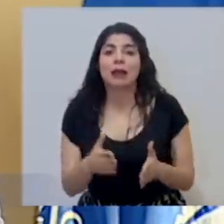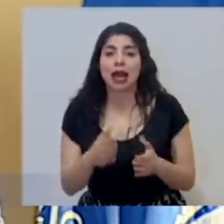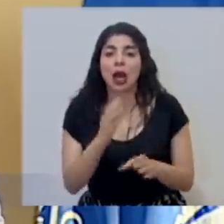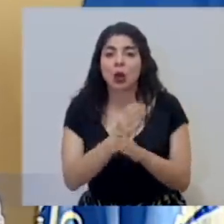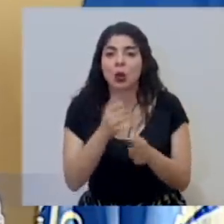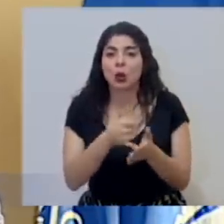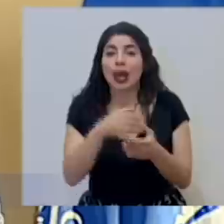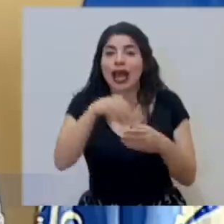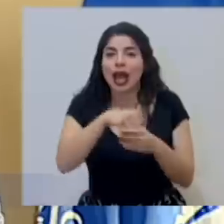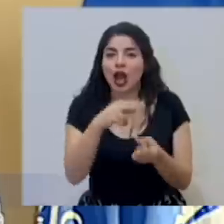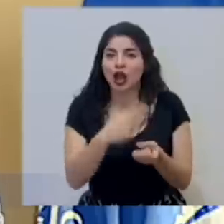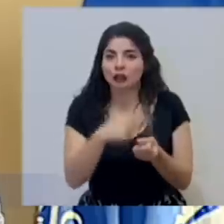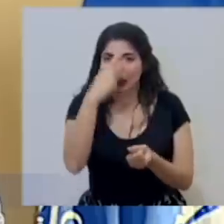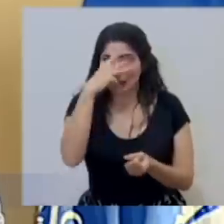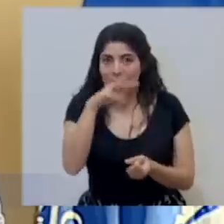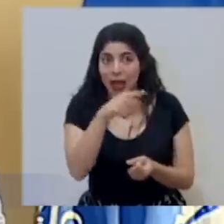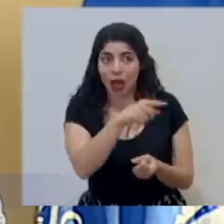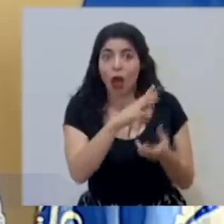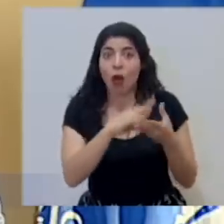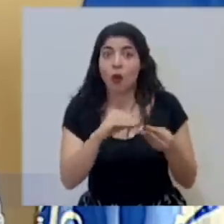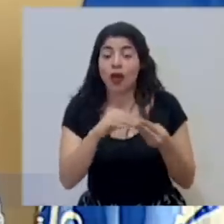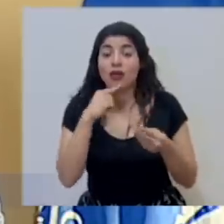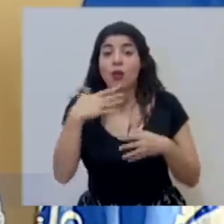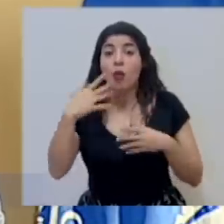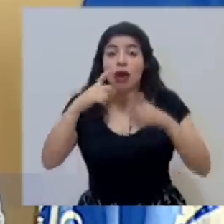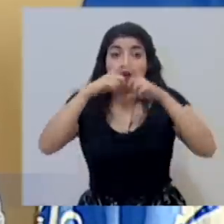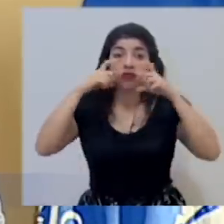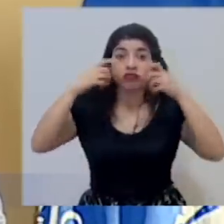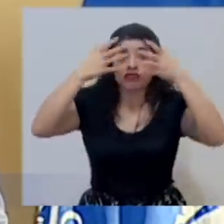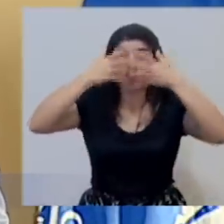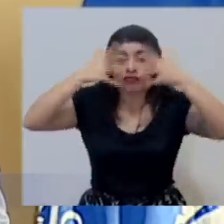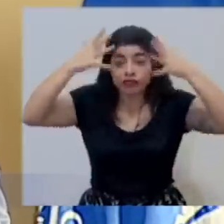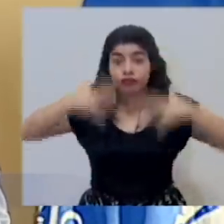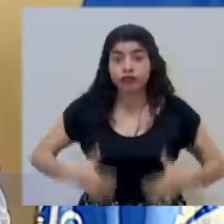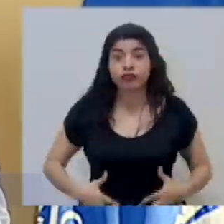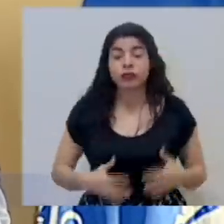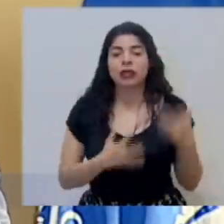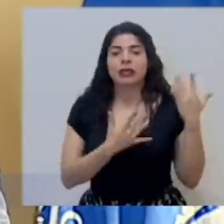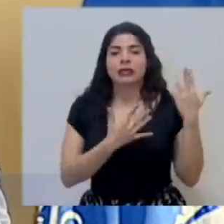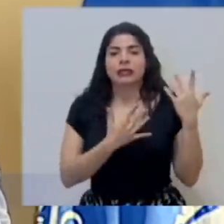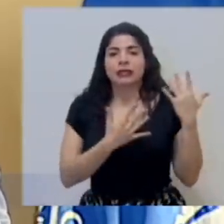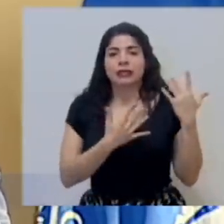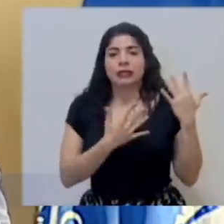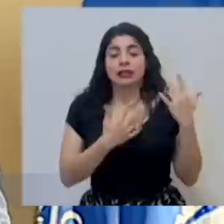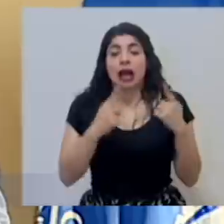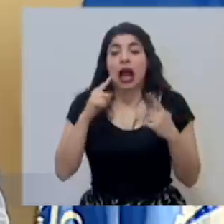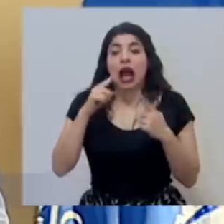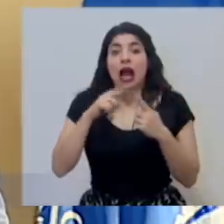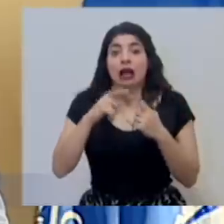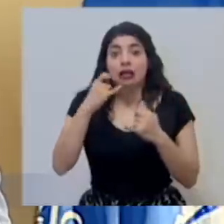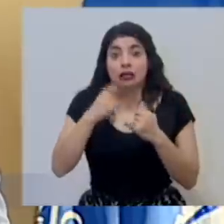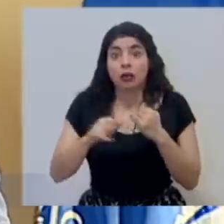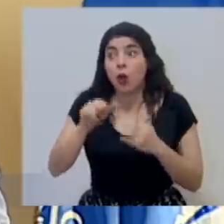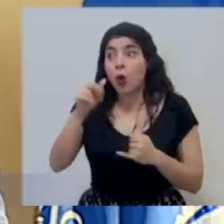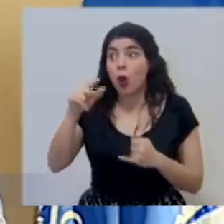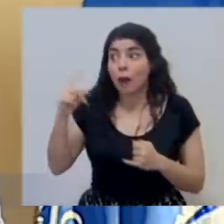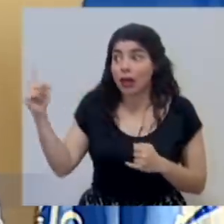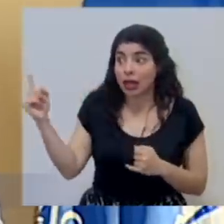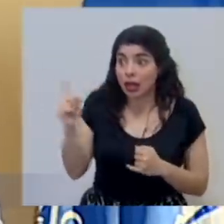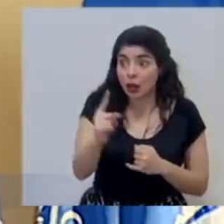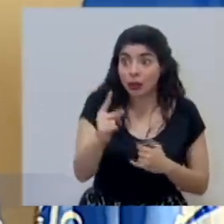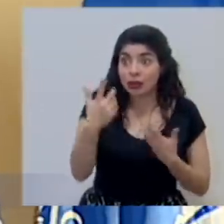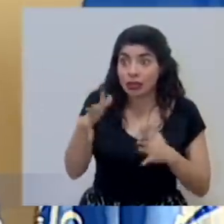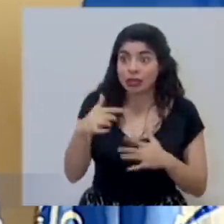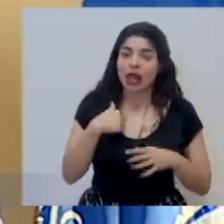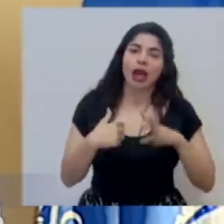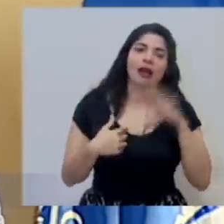nos contaba que en el momento que se pone en el equipo tienen que esperarse hasta que pase el turno o hasta que llegue otro compañero para poder